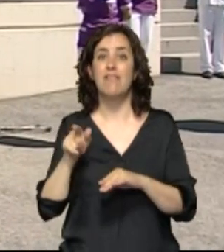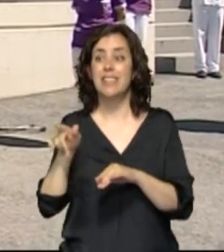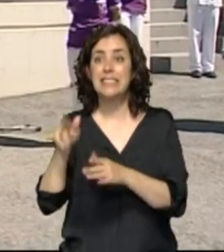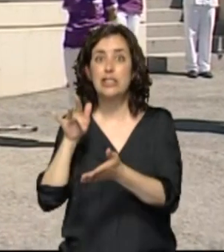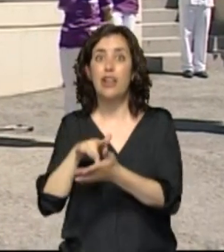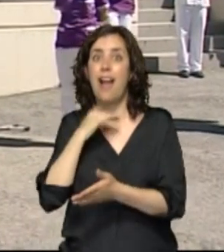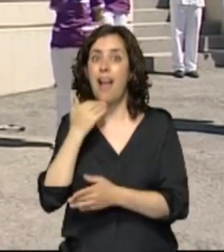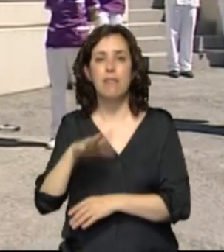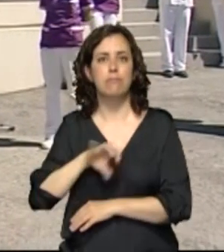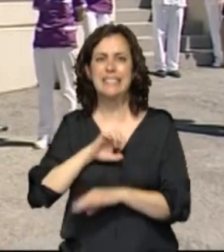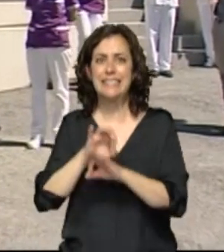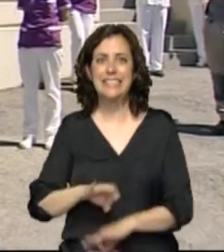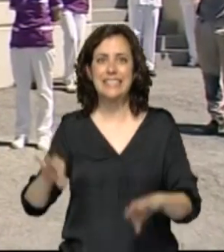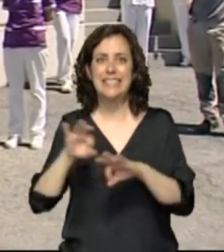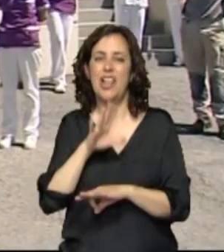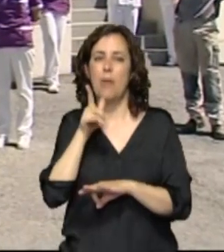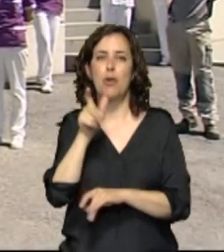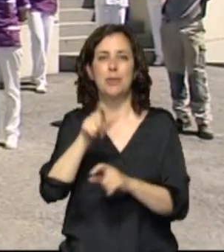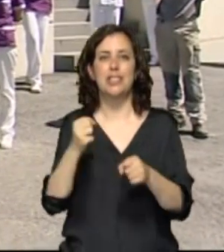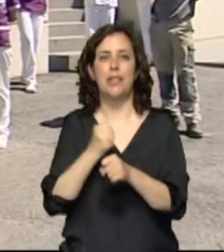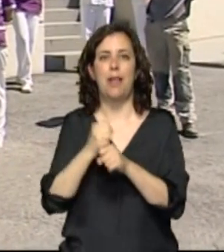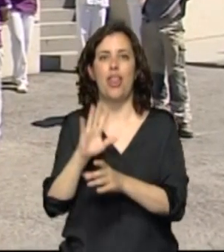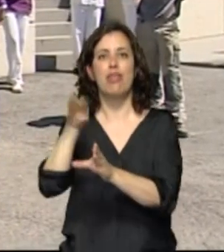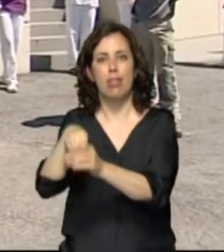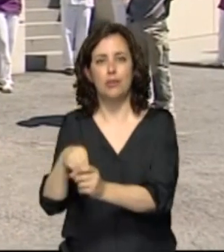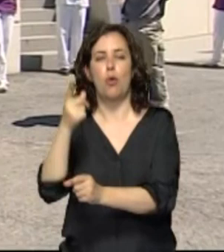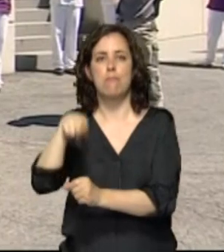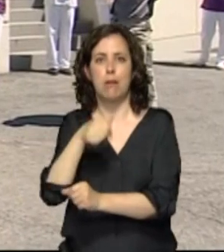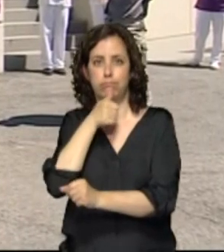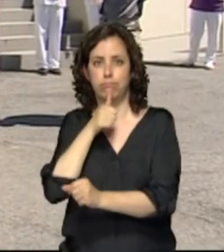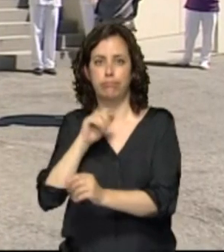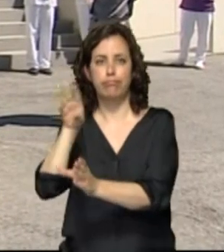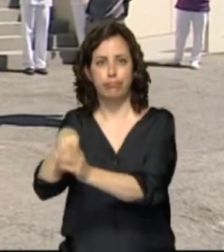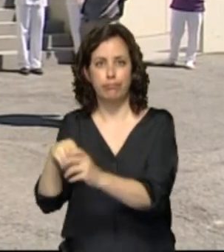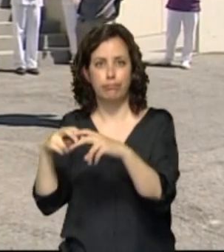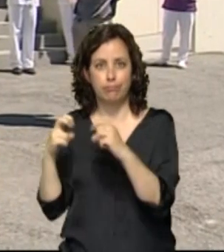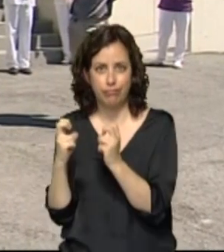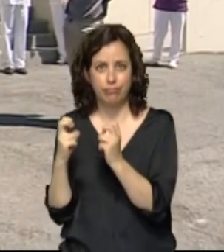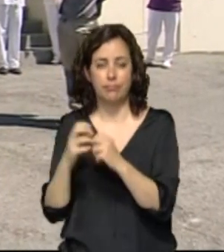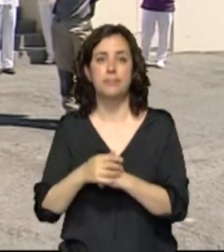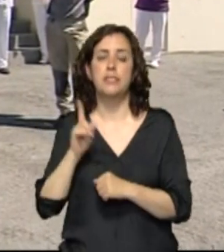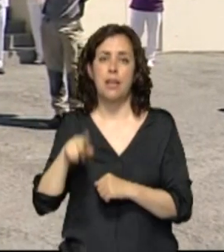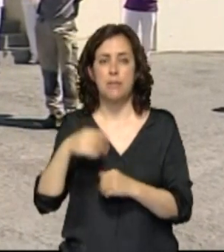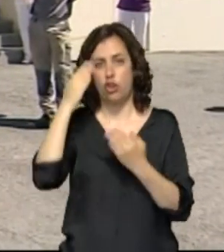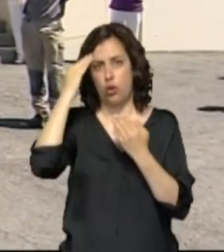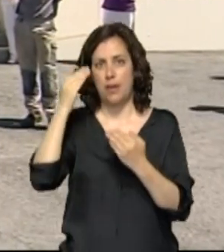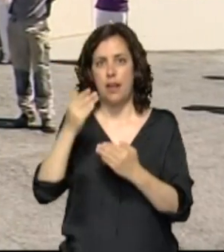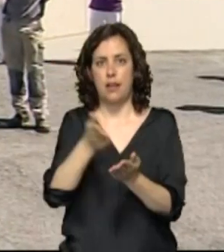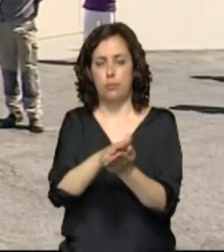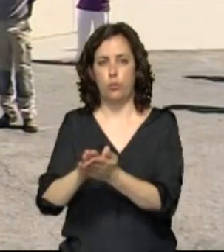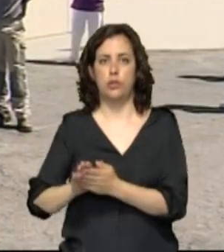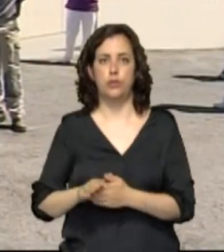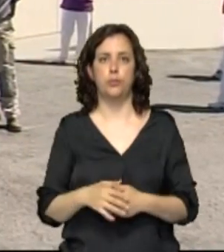con su personal confinado un mes junto a las usuarias. Ellas también han querido rendir homenaje a las víctimas de esta forma.